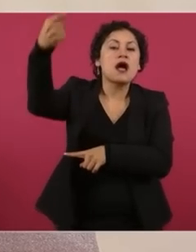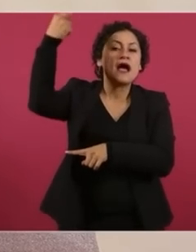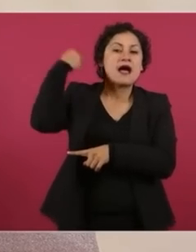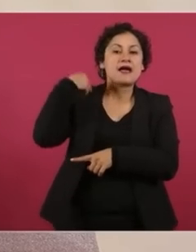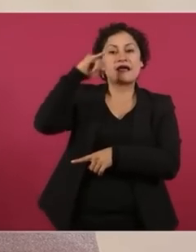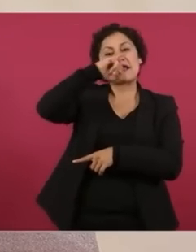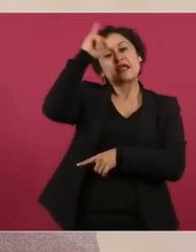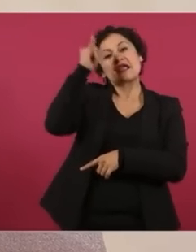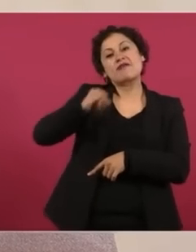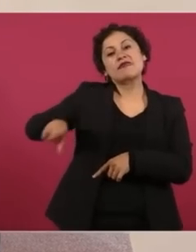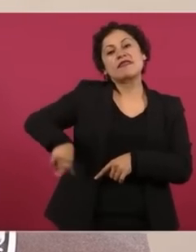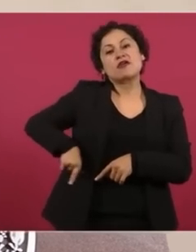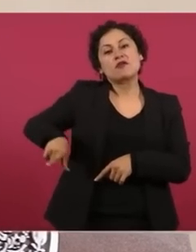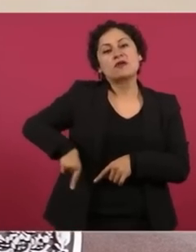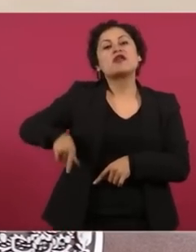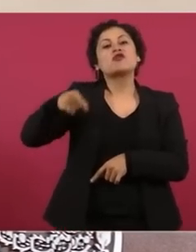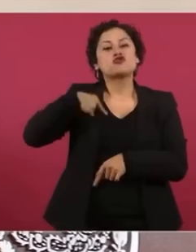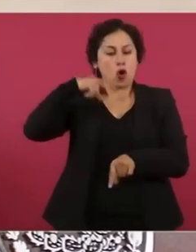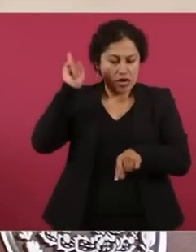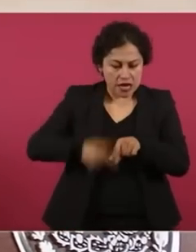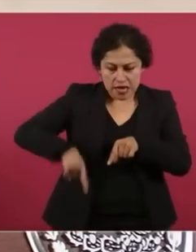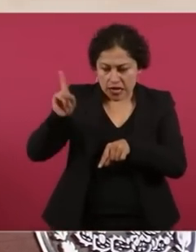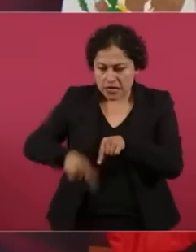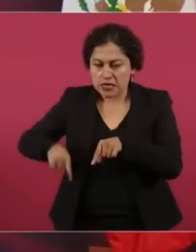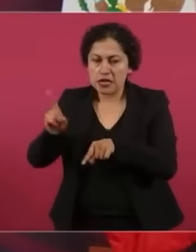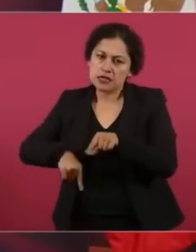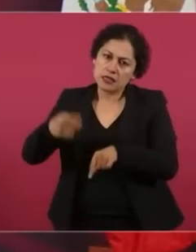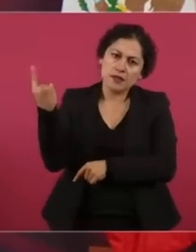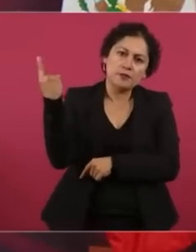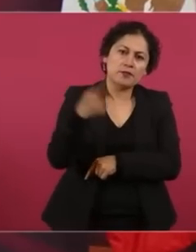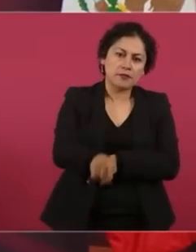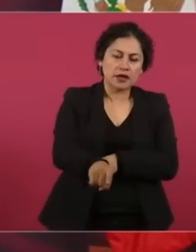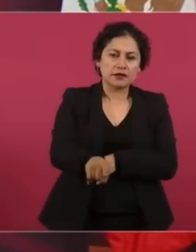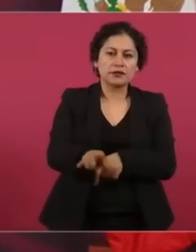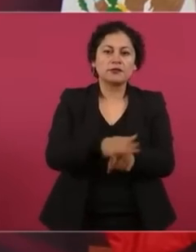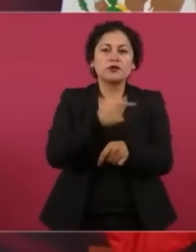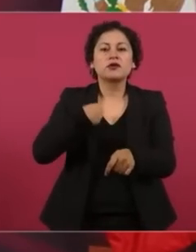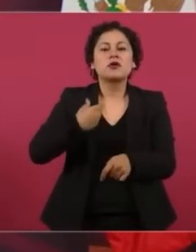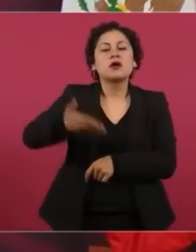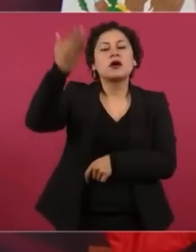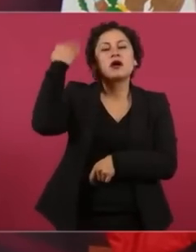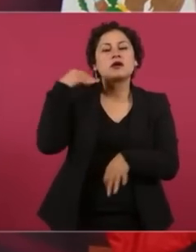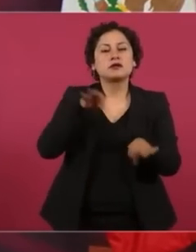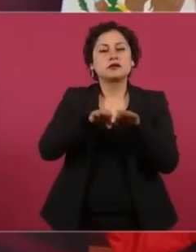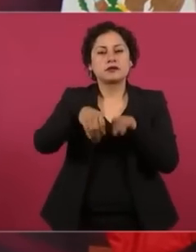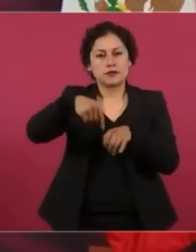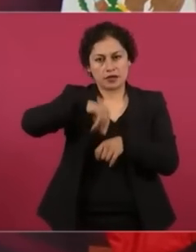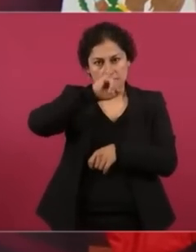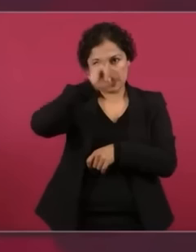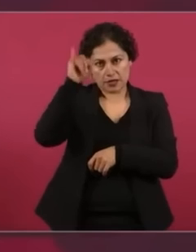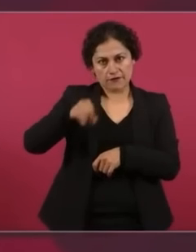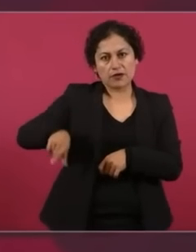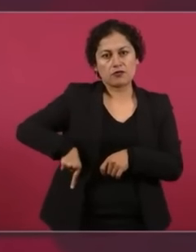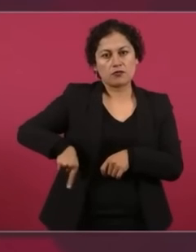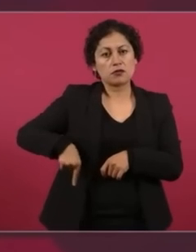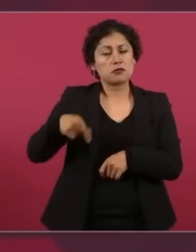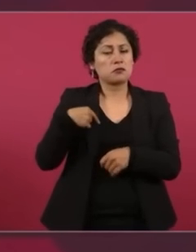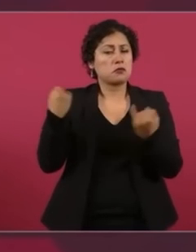Yo ganaba como jefe de gobierno lo que ganaba un director de área del gobierno federal.